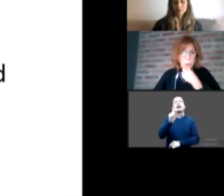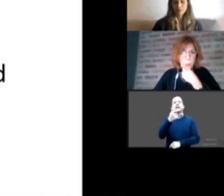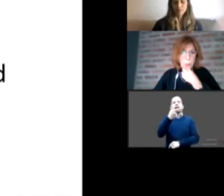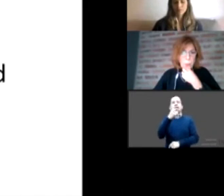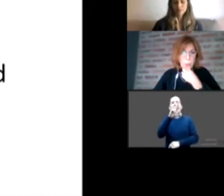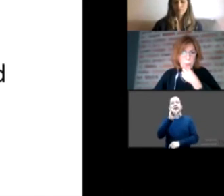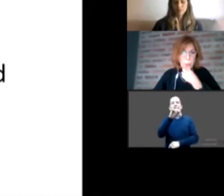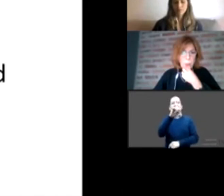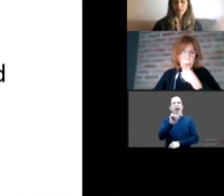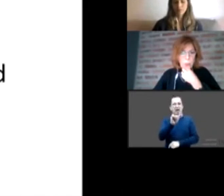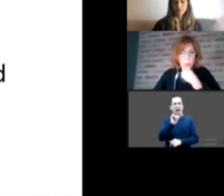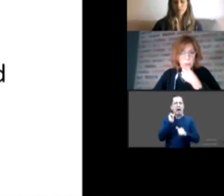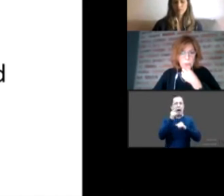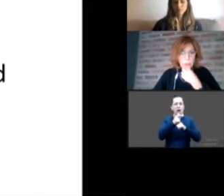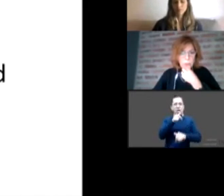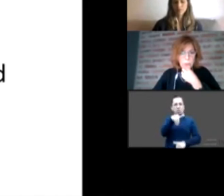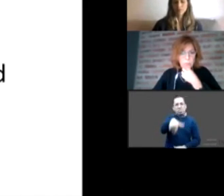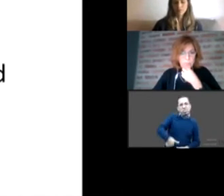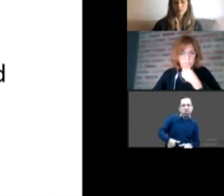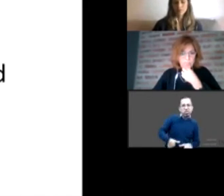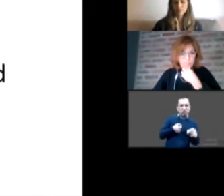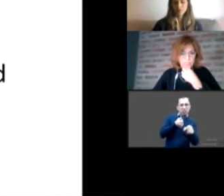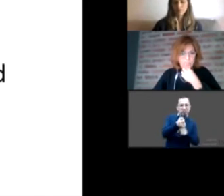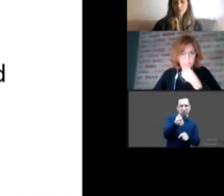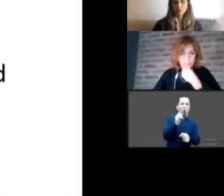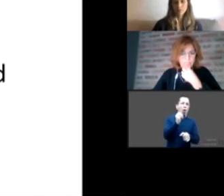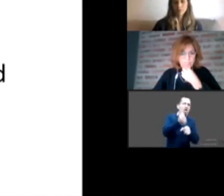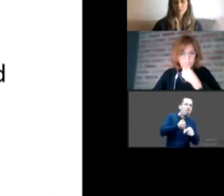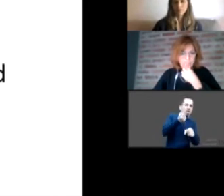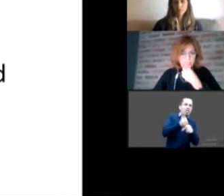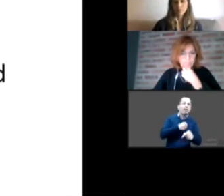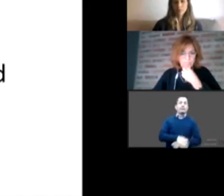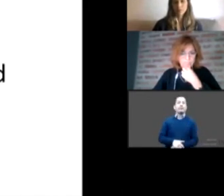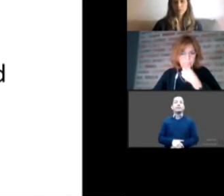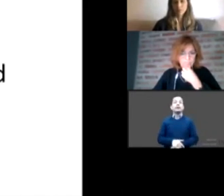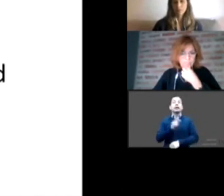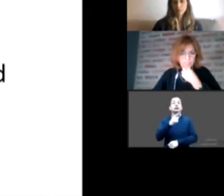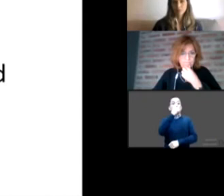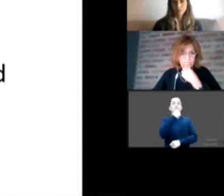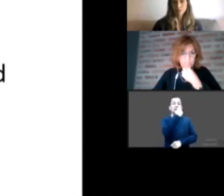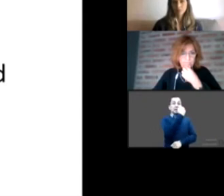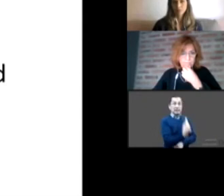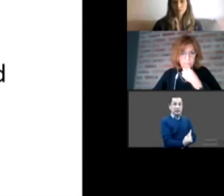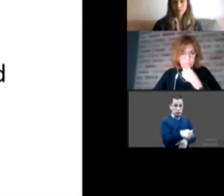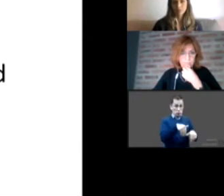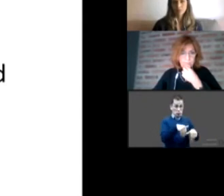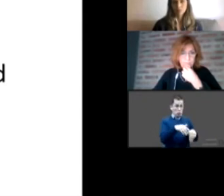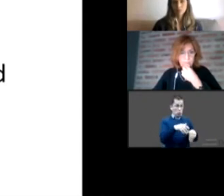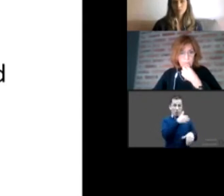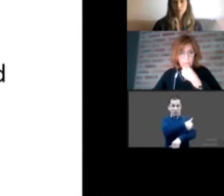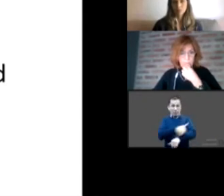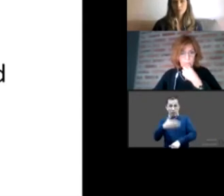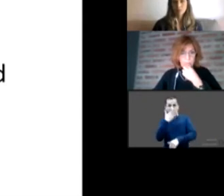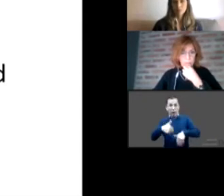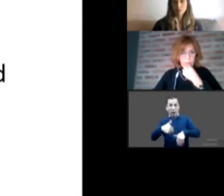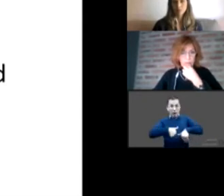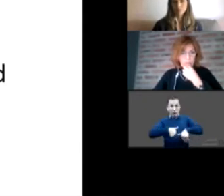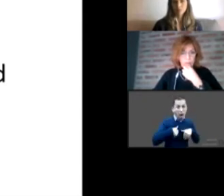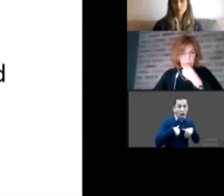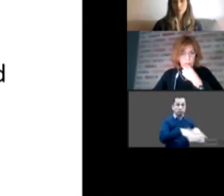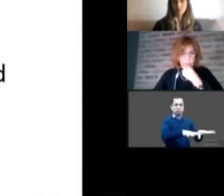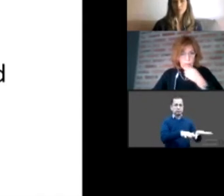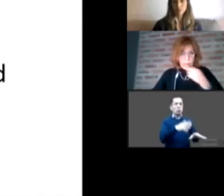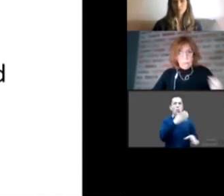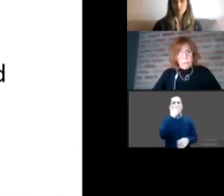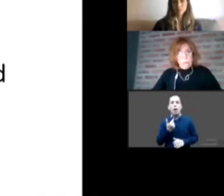origen para su sobrevivencia y cuidados, es un niño herido. Hablo de niño, aunque